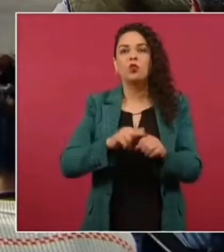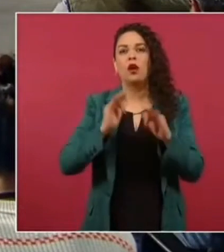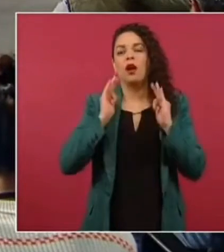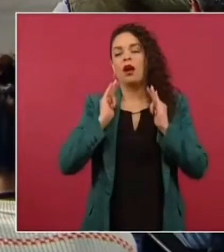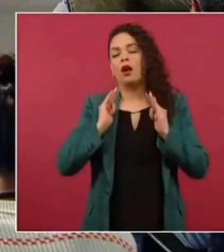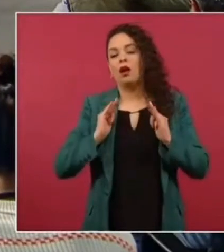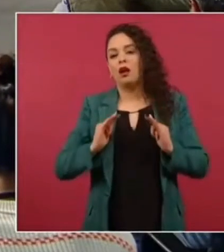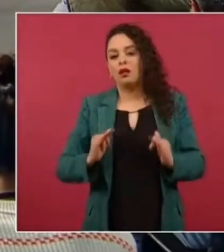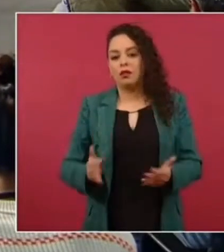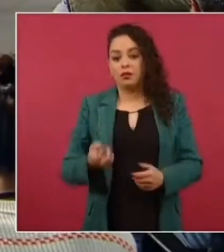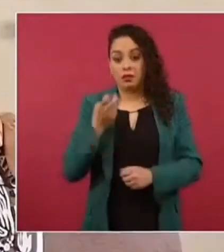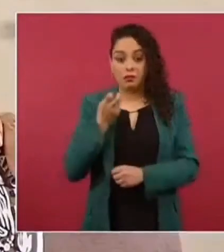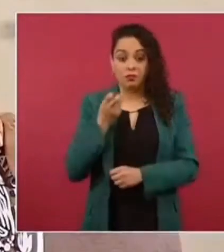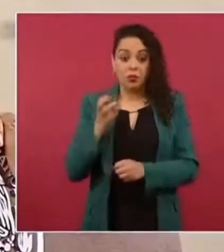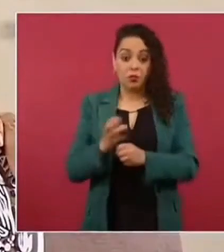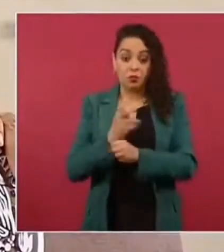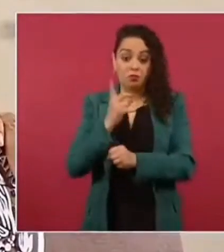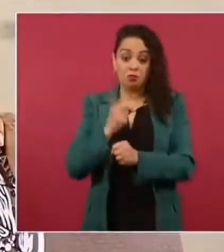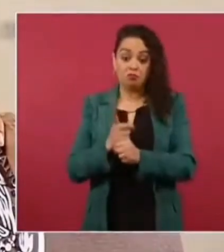una opción